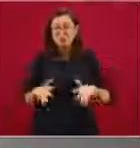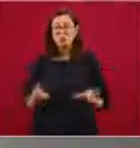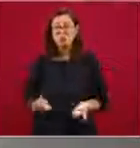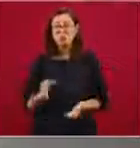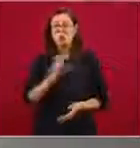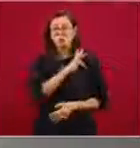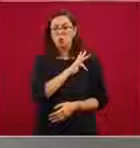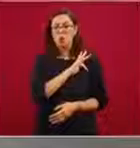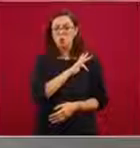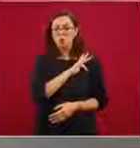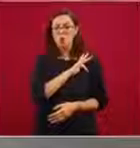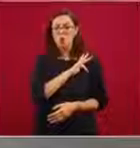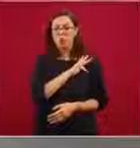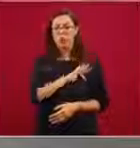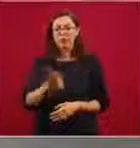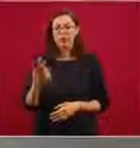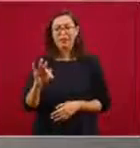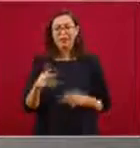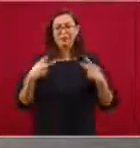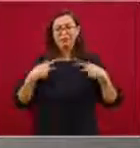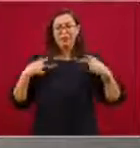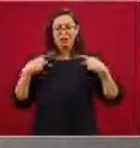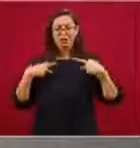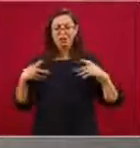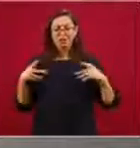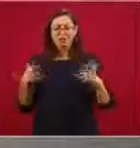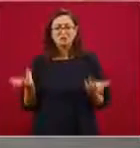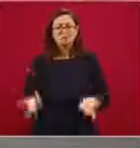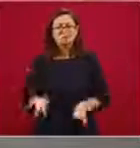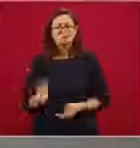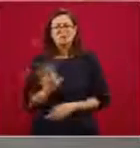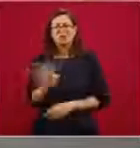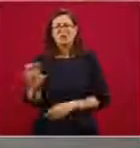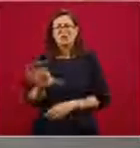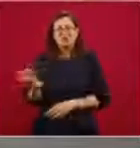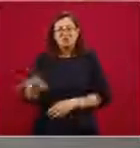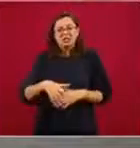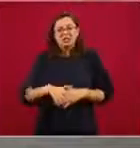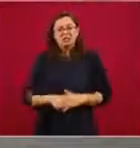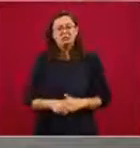500 personas,